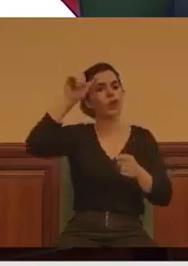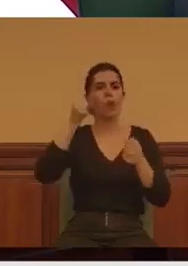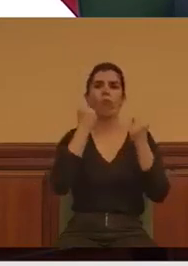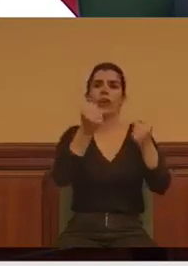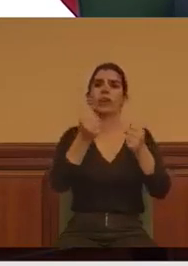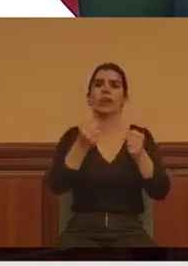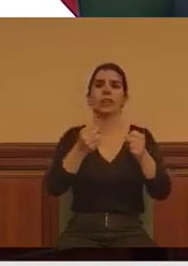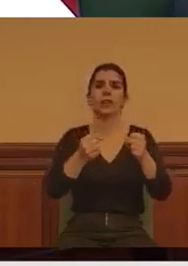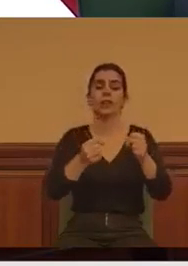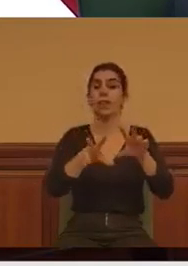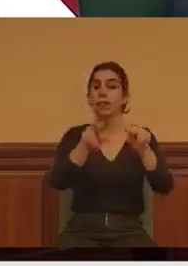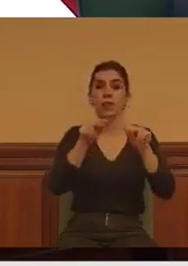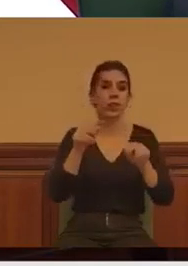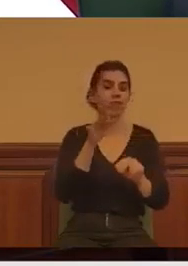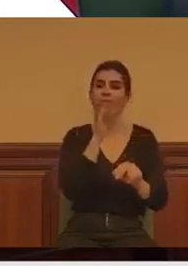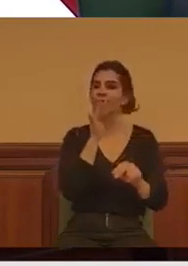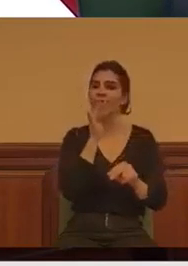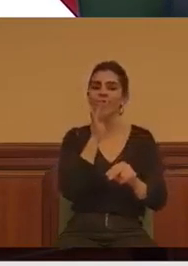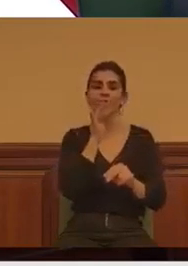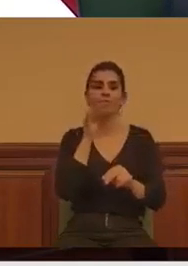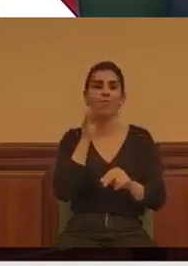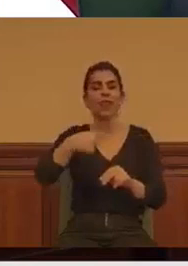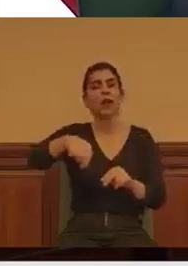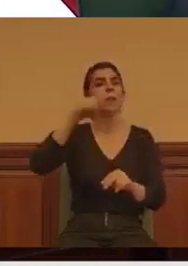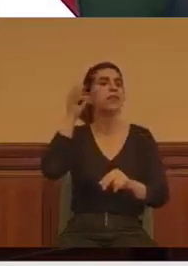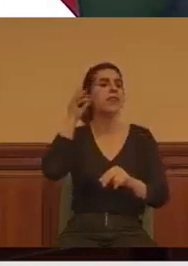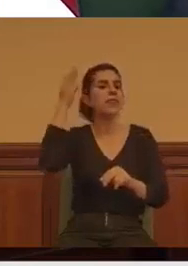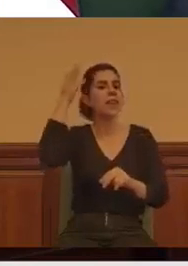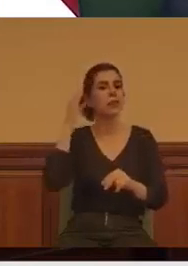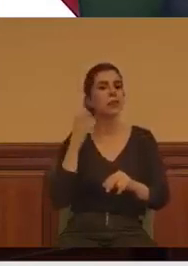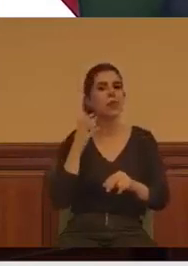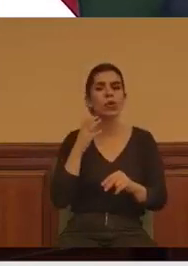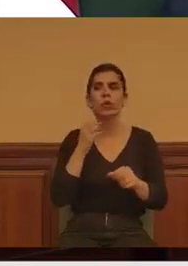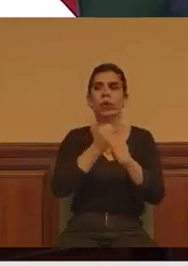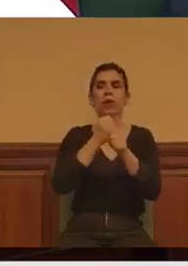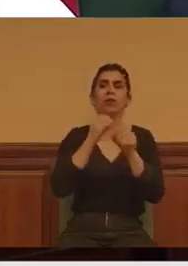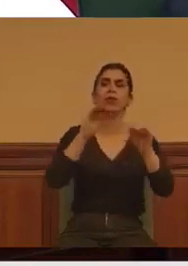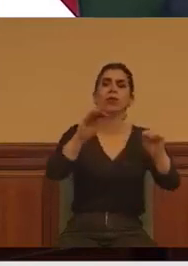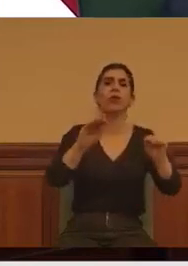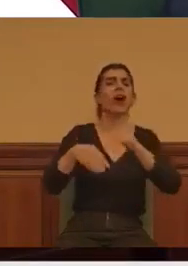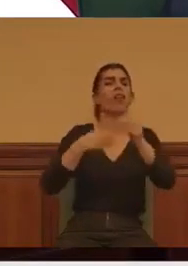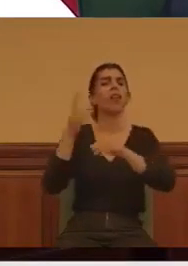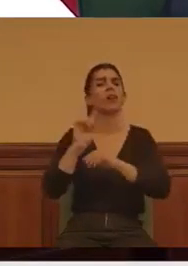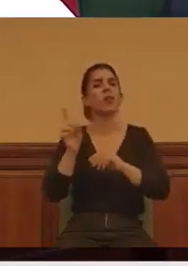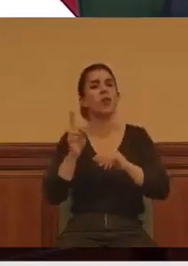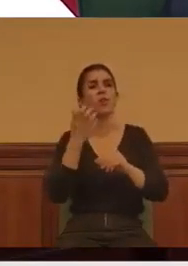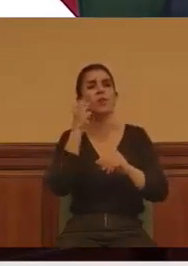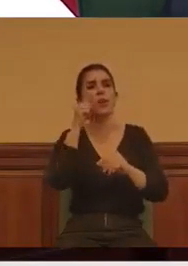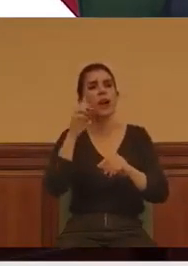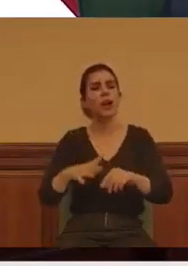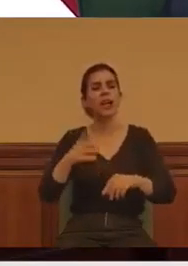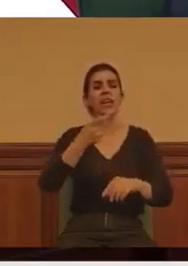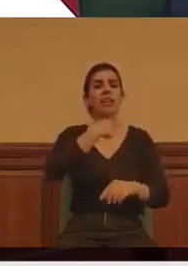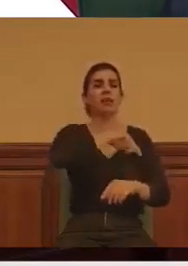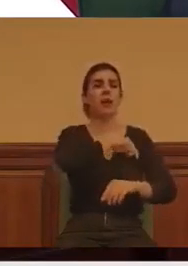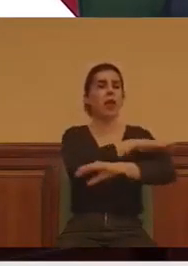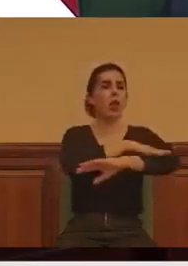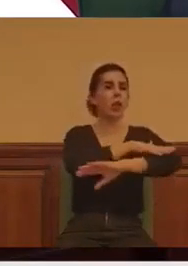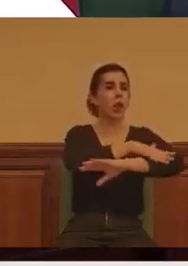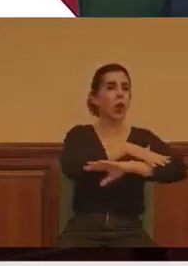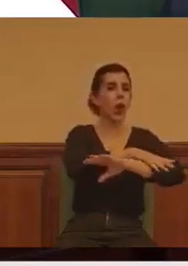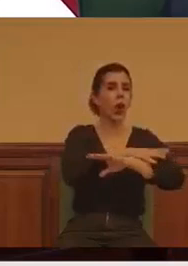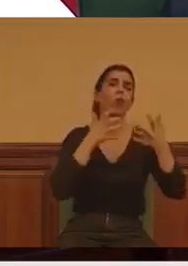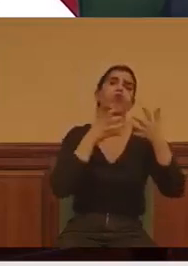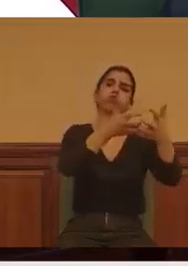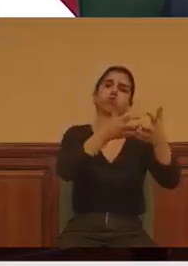obstante, la presidenta Ayuso, en vez de hacer su trabajo, parece más preocupada por hacer oposición al Gobierno de España que dedicar su tiempo